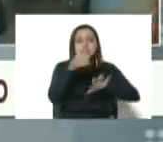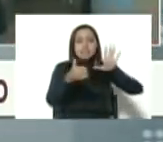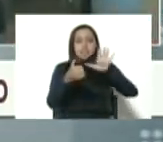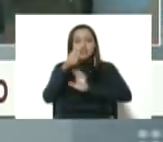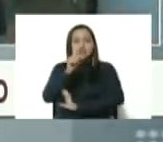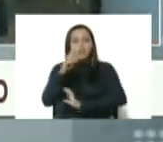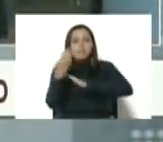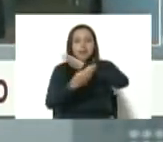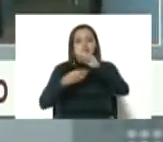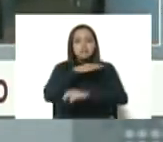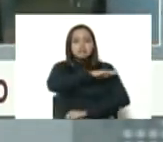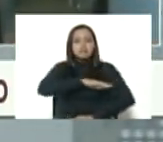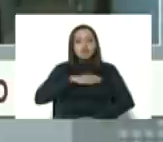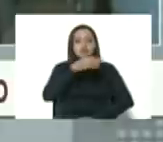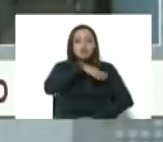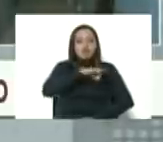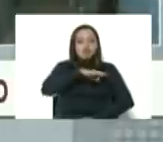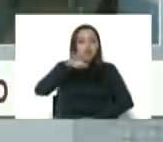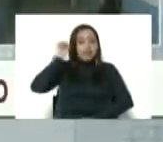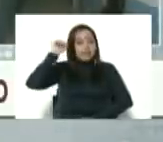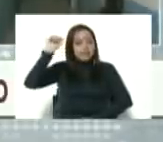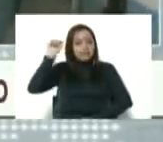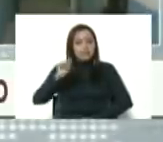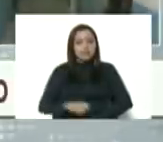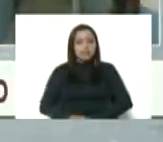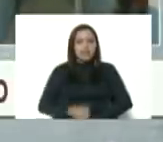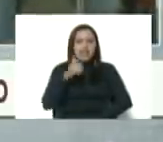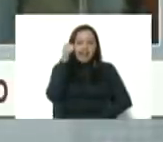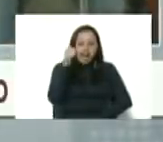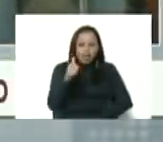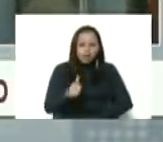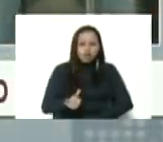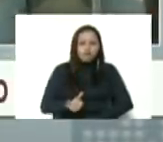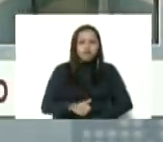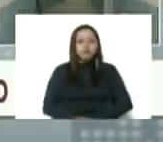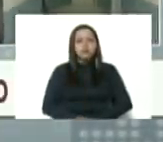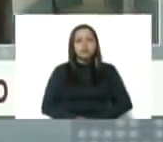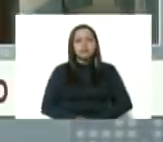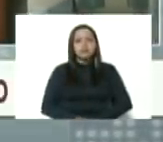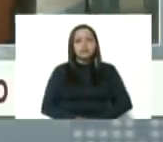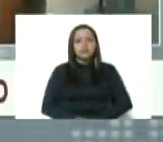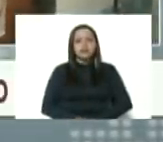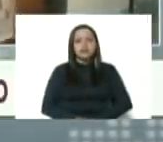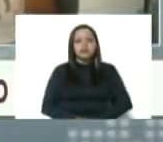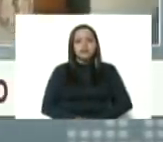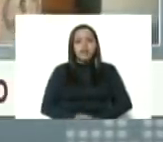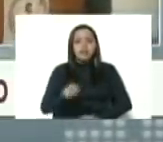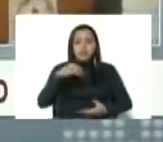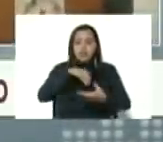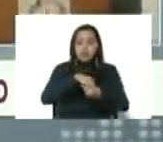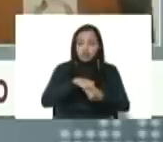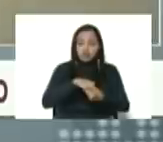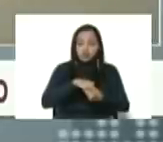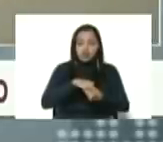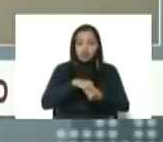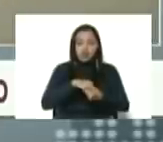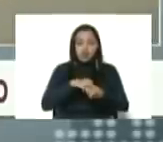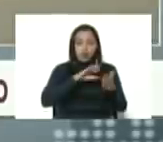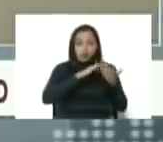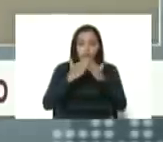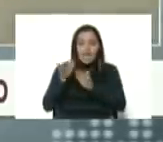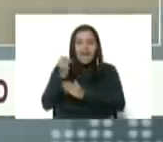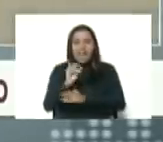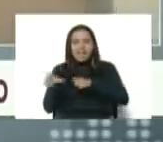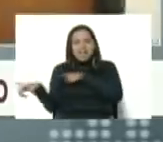bases de misiones socialistas, cada una en su complementariedad estará